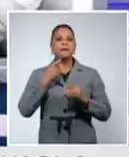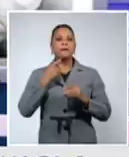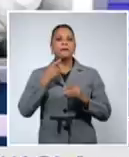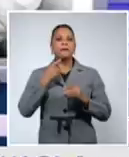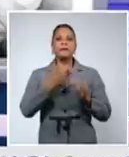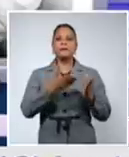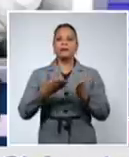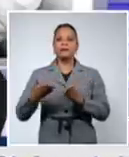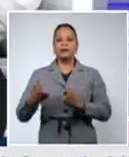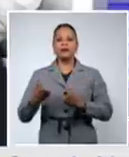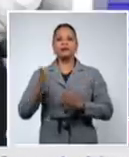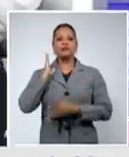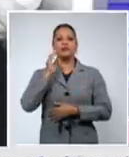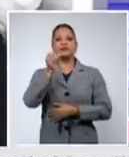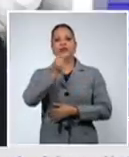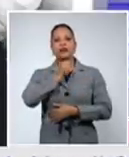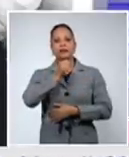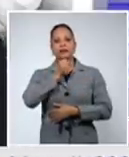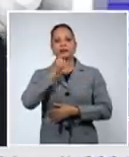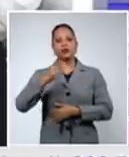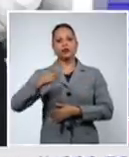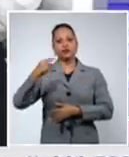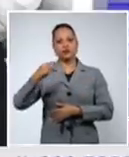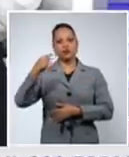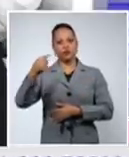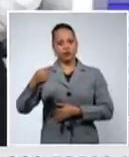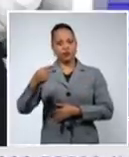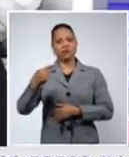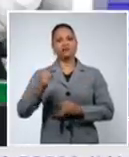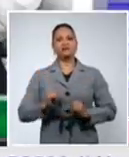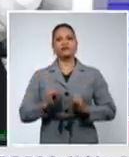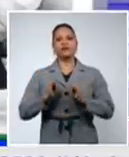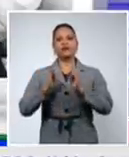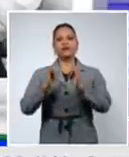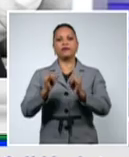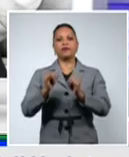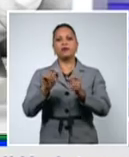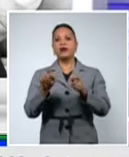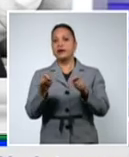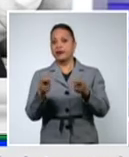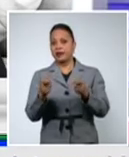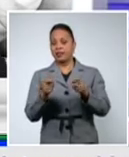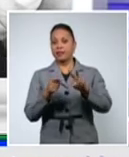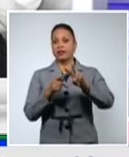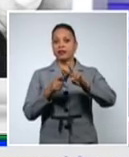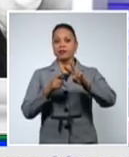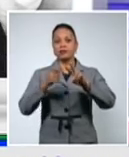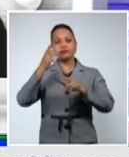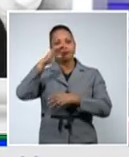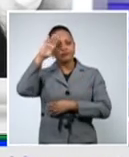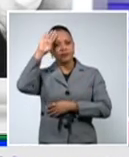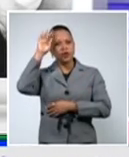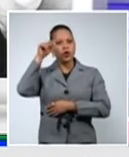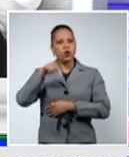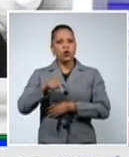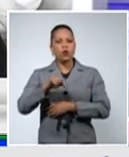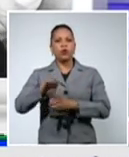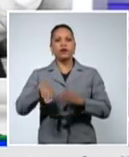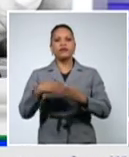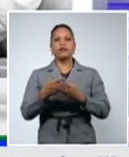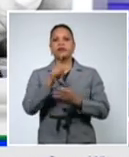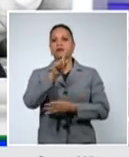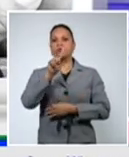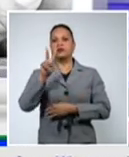Esta conferencia de prensa que cada mañana transmite el sistema de la radio y la televisión cubana, hoy es 12 de marzo de